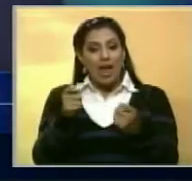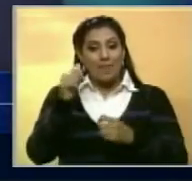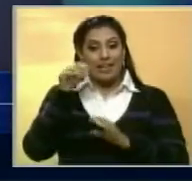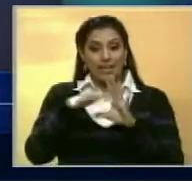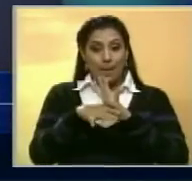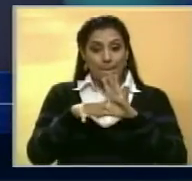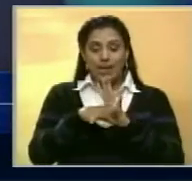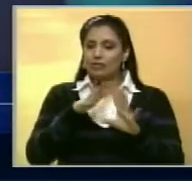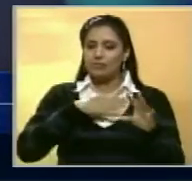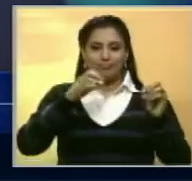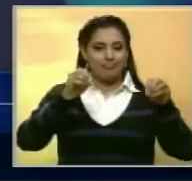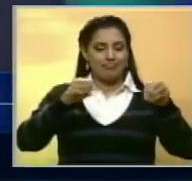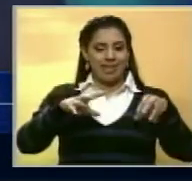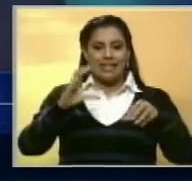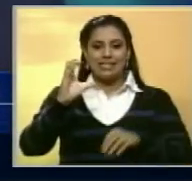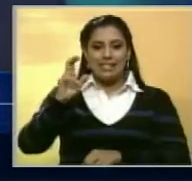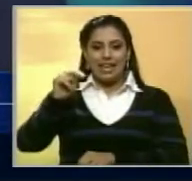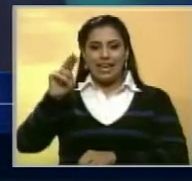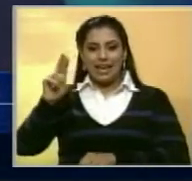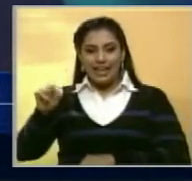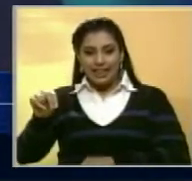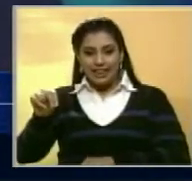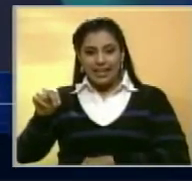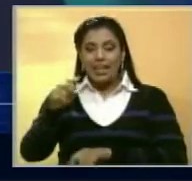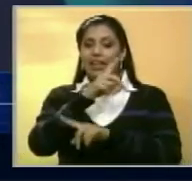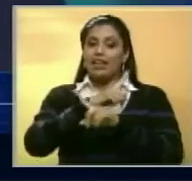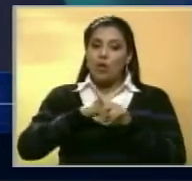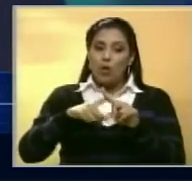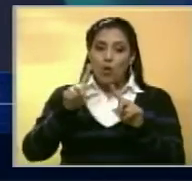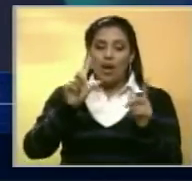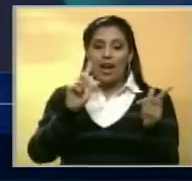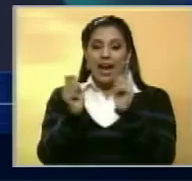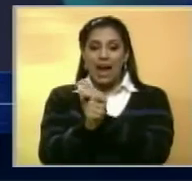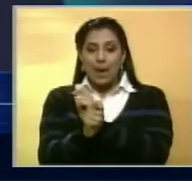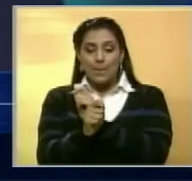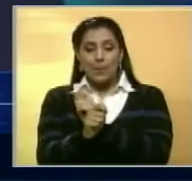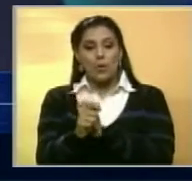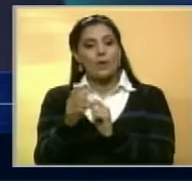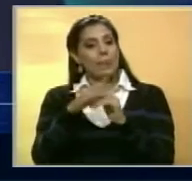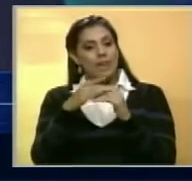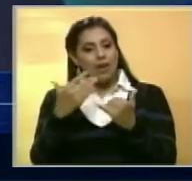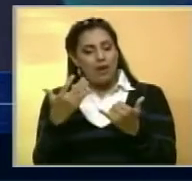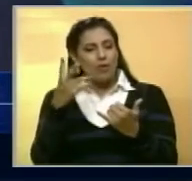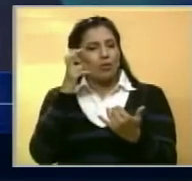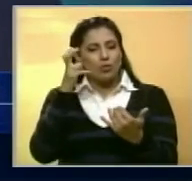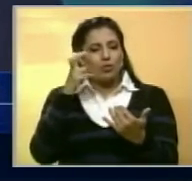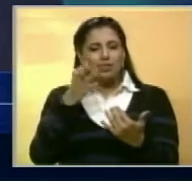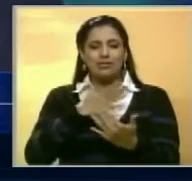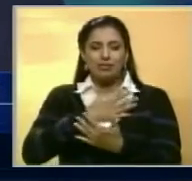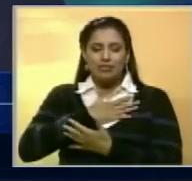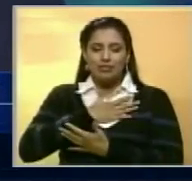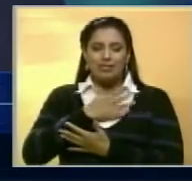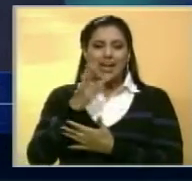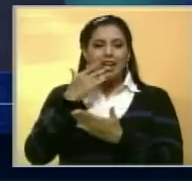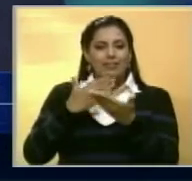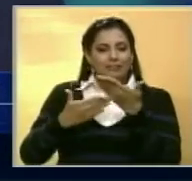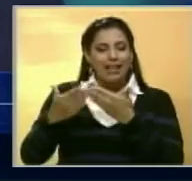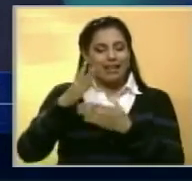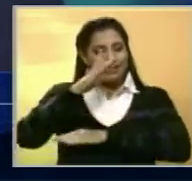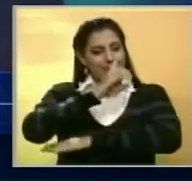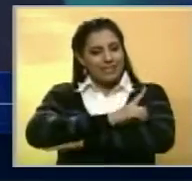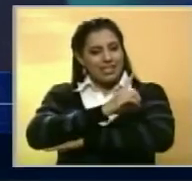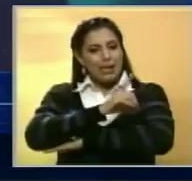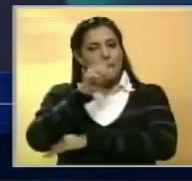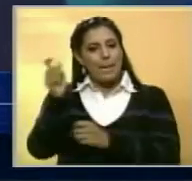este martes que se retira del canal internacional de noticias CNN en español. Escuchar se convirtió en mi disciplina.